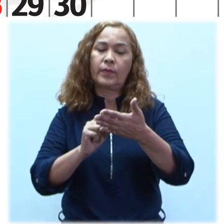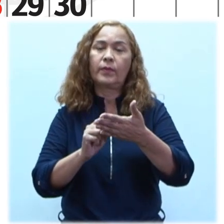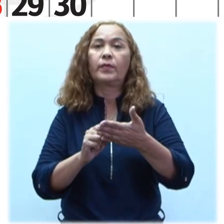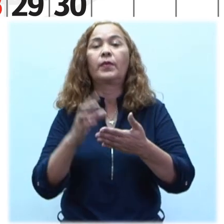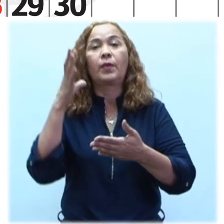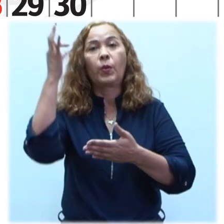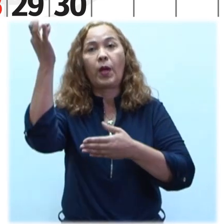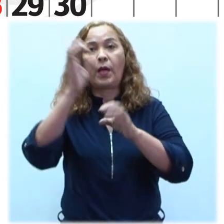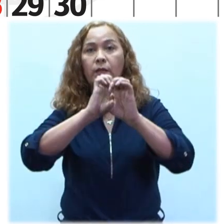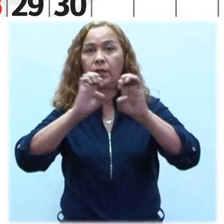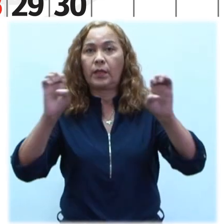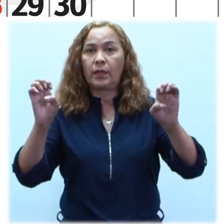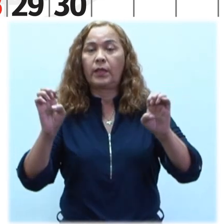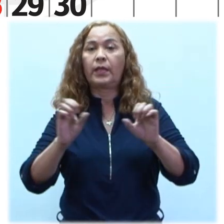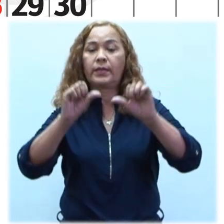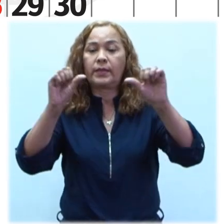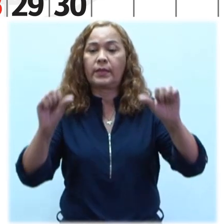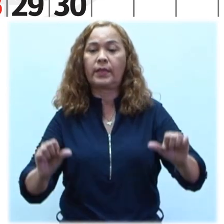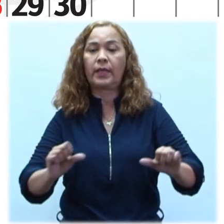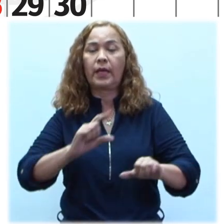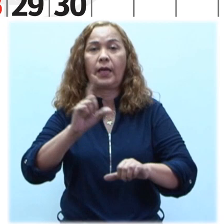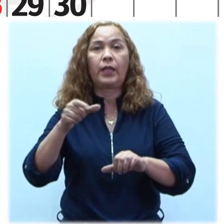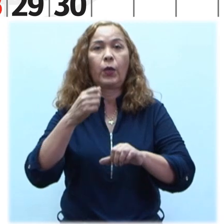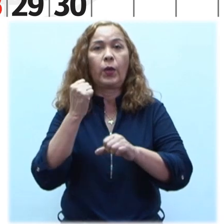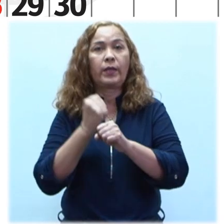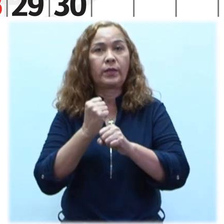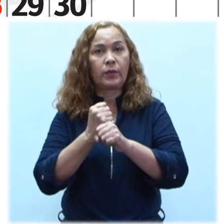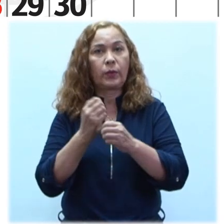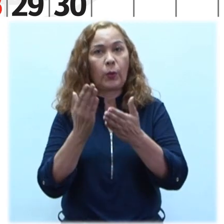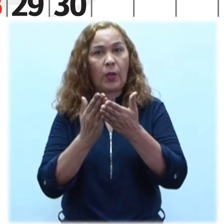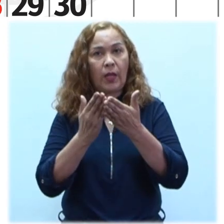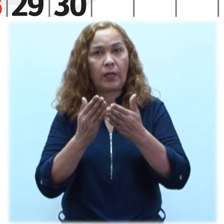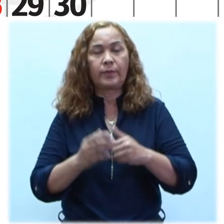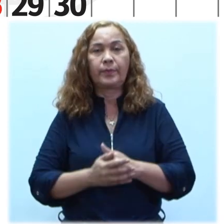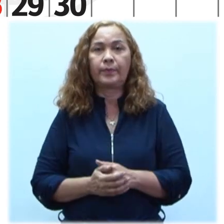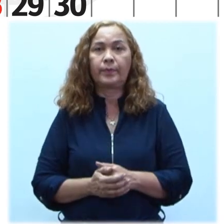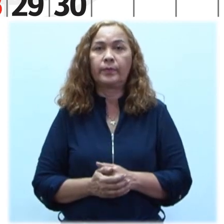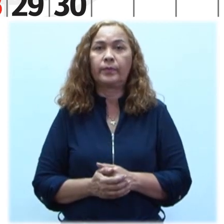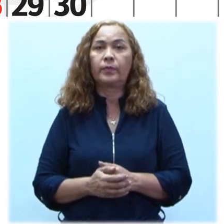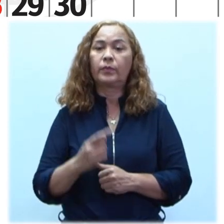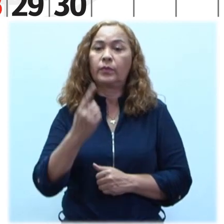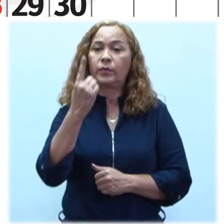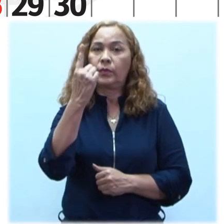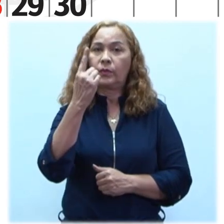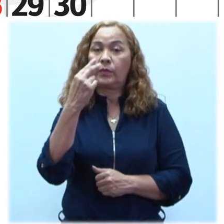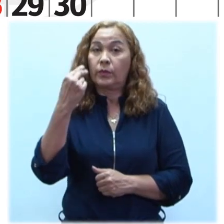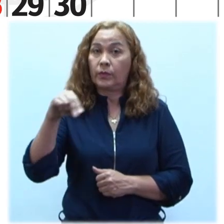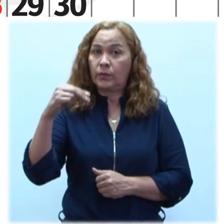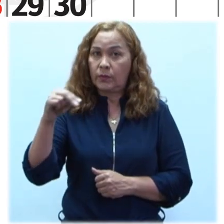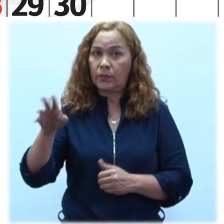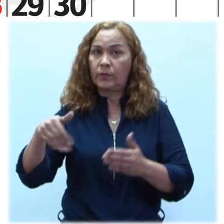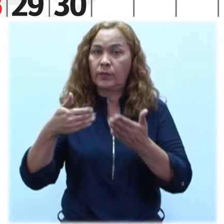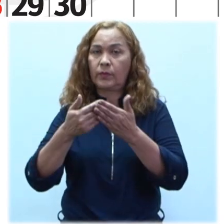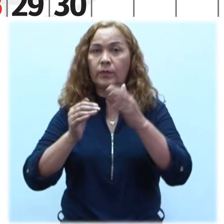registro de los consejos educativos en el sistema de gestión escolar Del día 1 de noviembre al